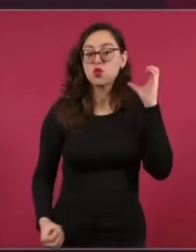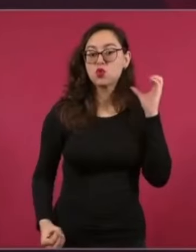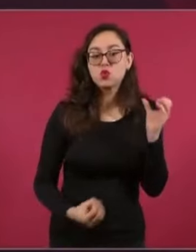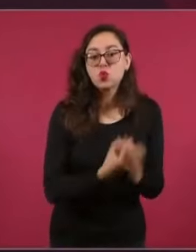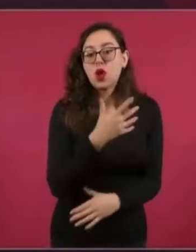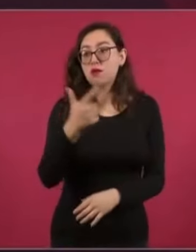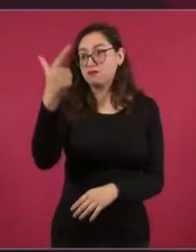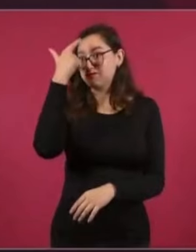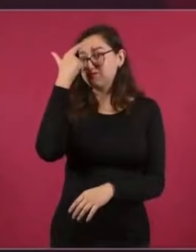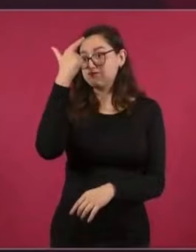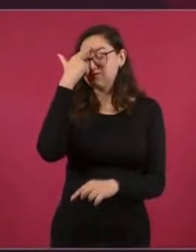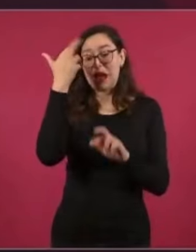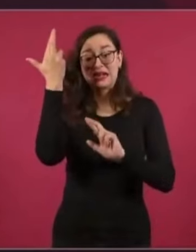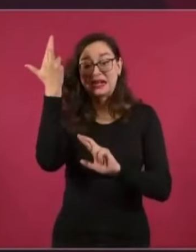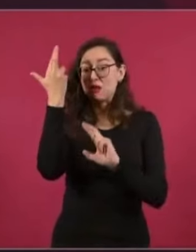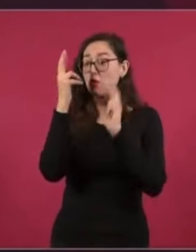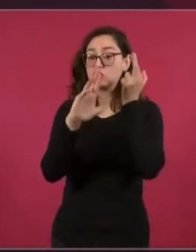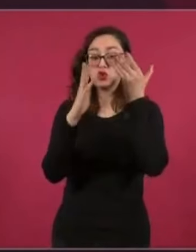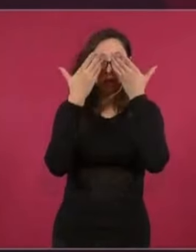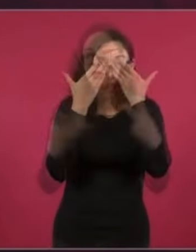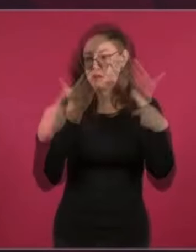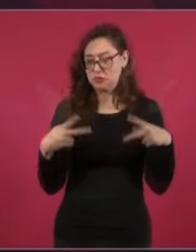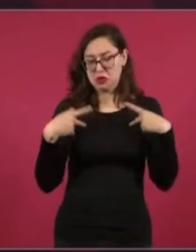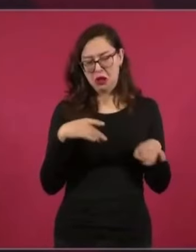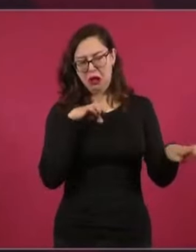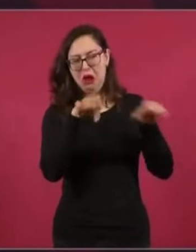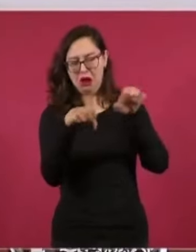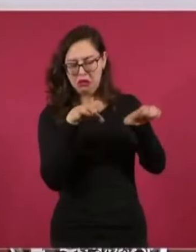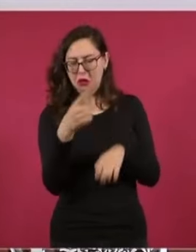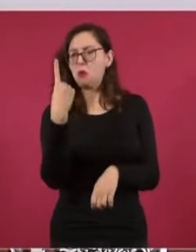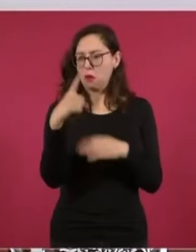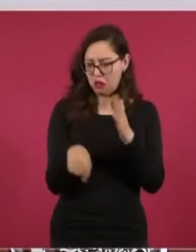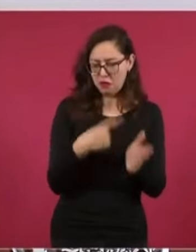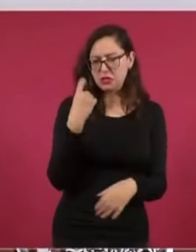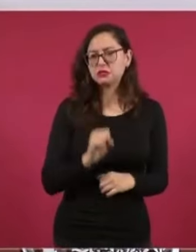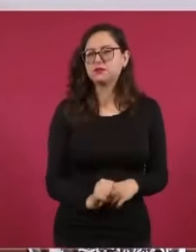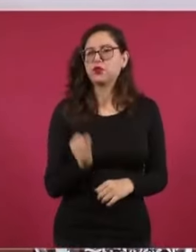revolución de las conciencias, pero siguen